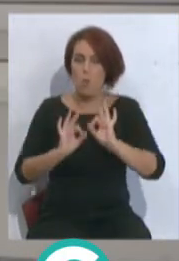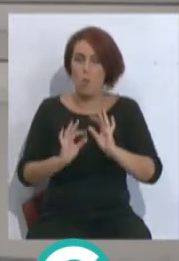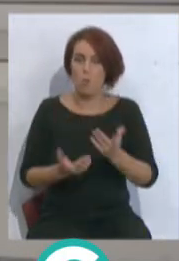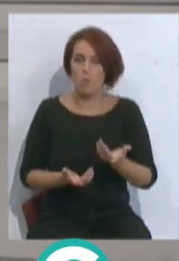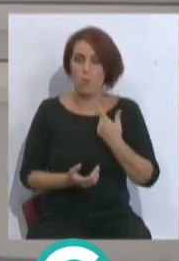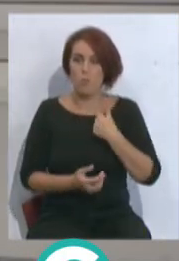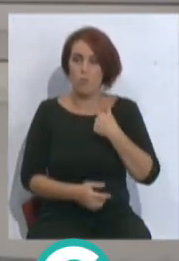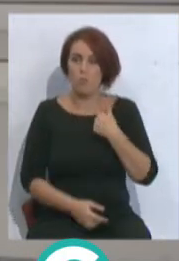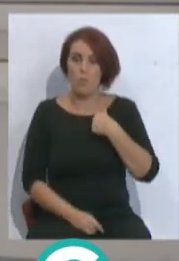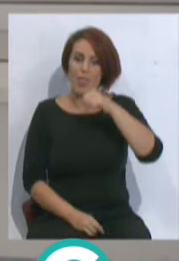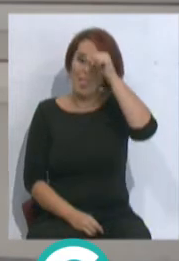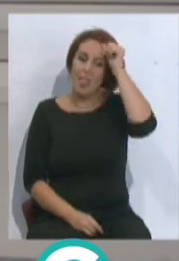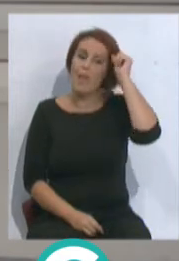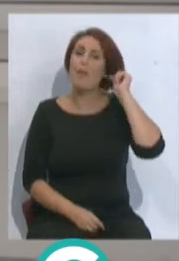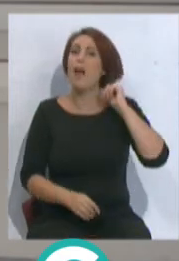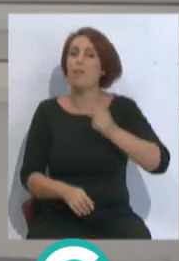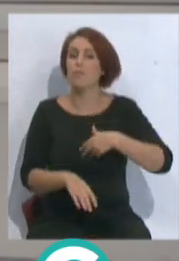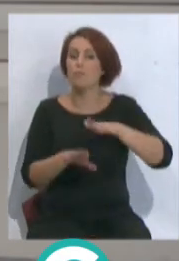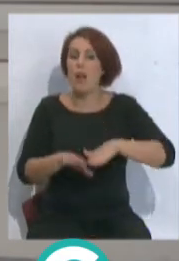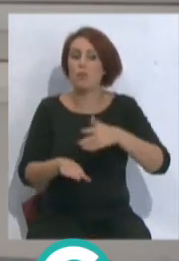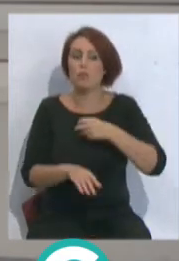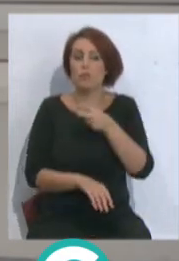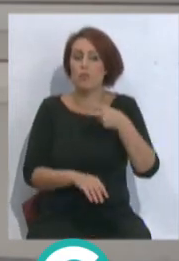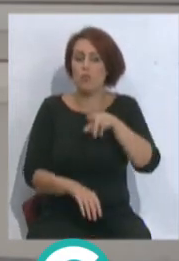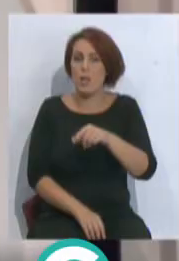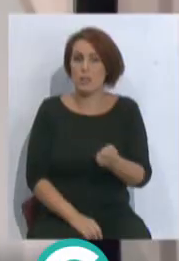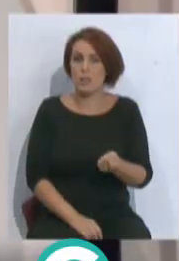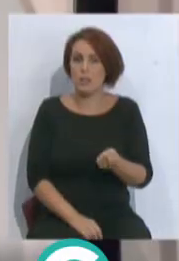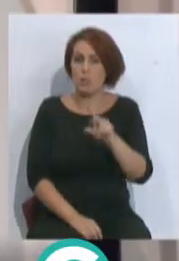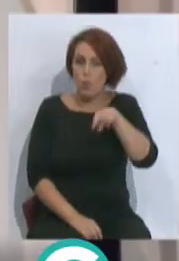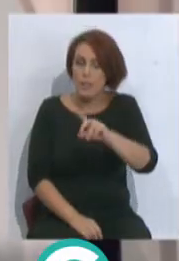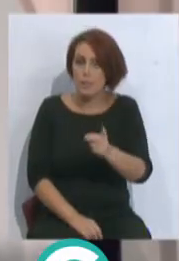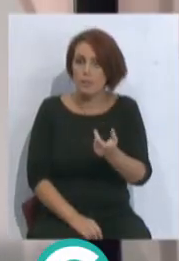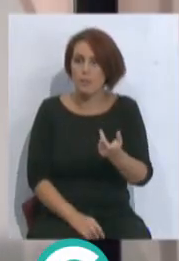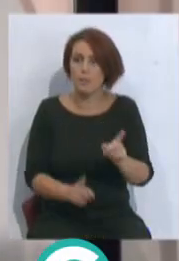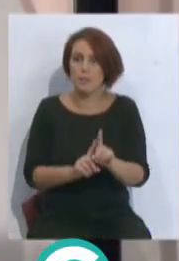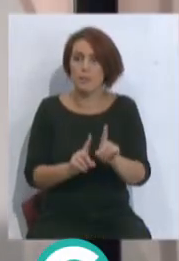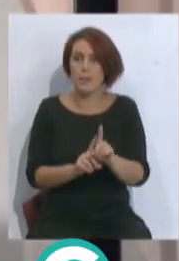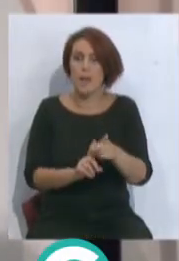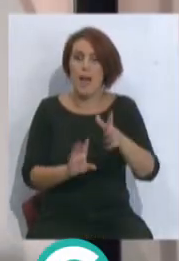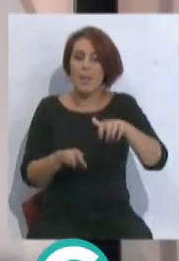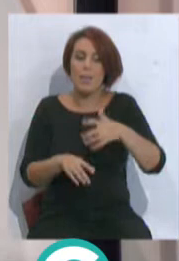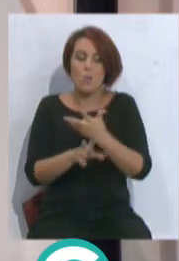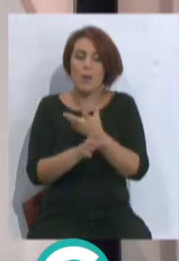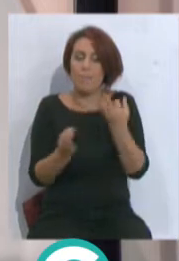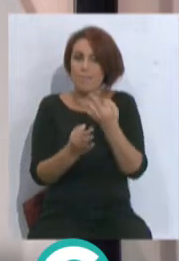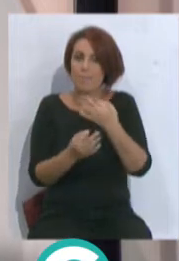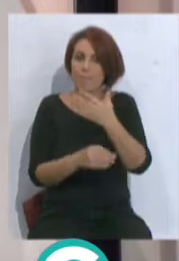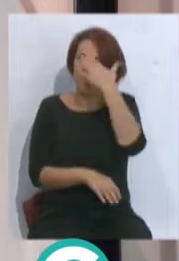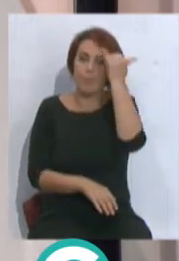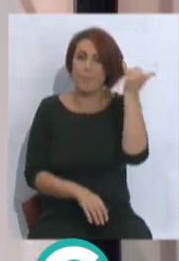cerveriano y yo no solo el resultado, yo siempre considero que el Cádiz sabe a lo que juega,